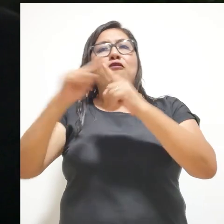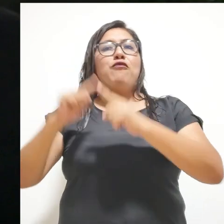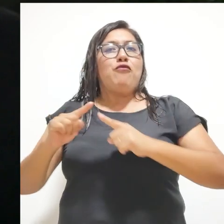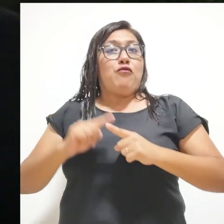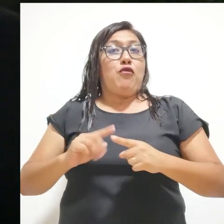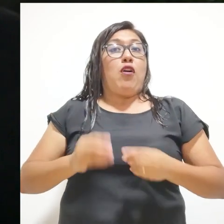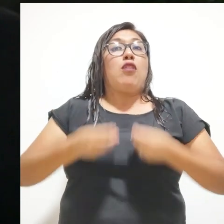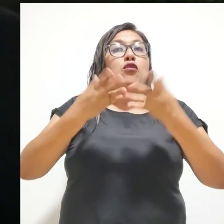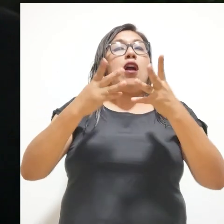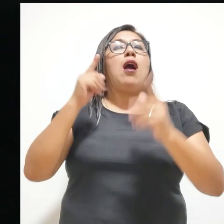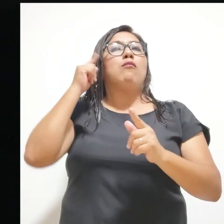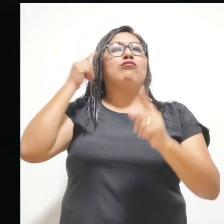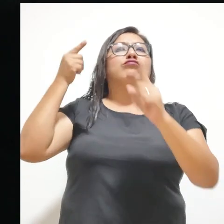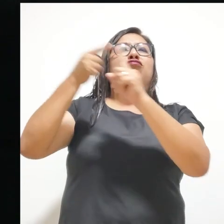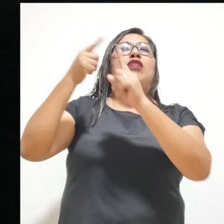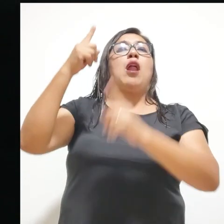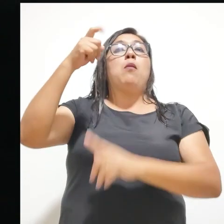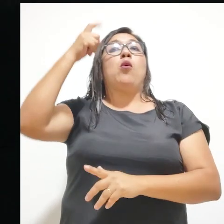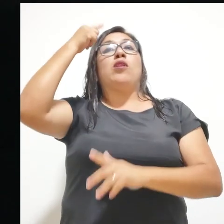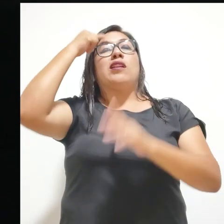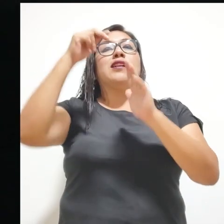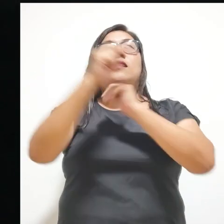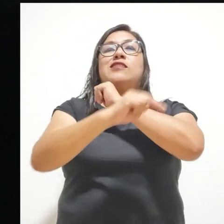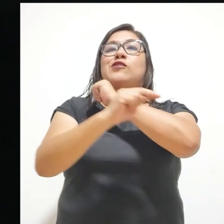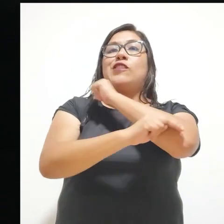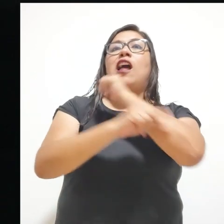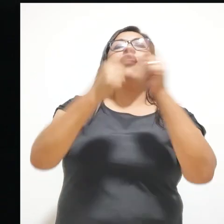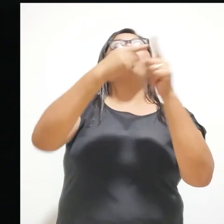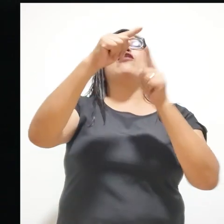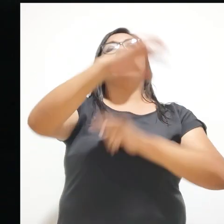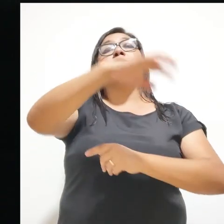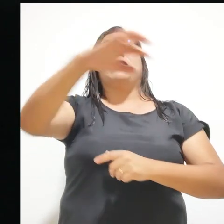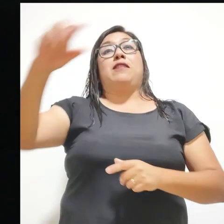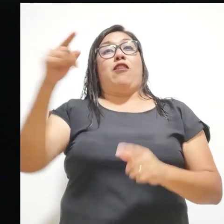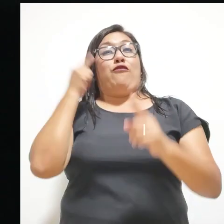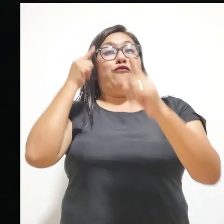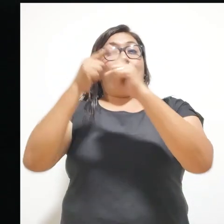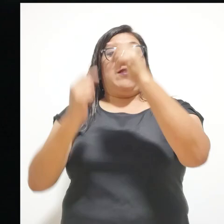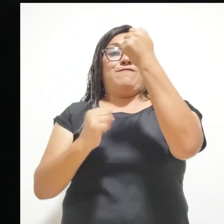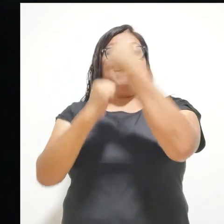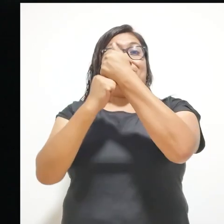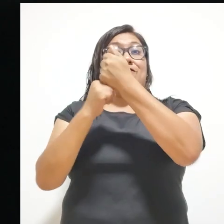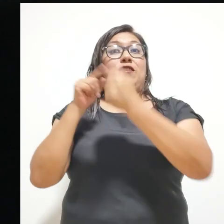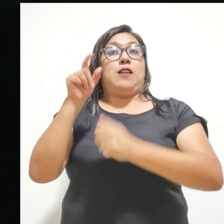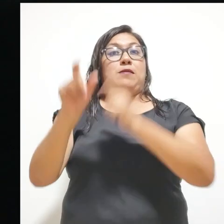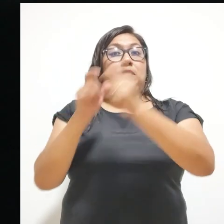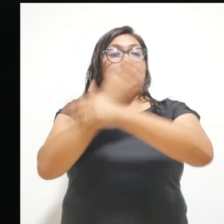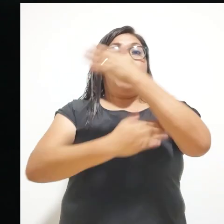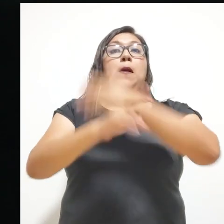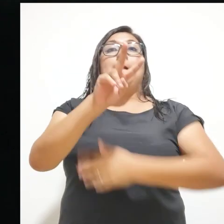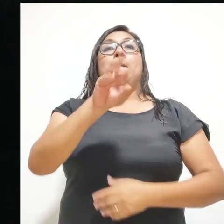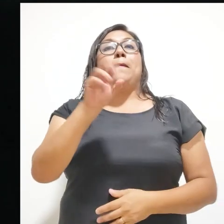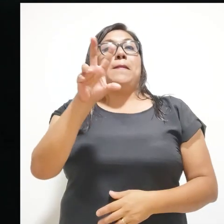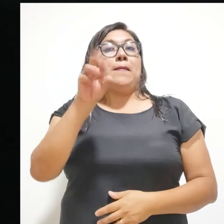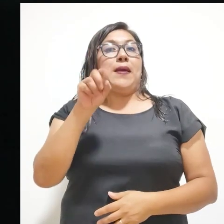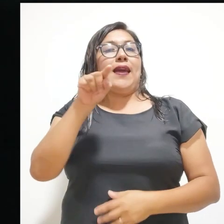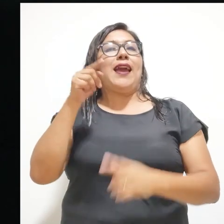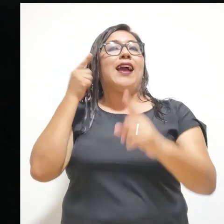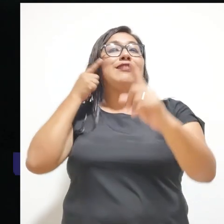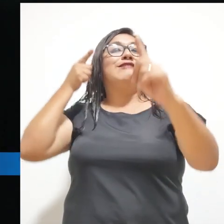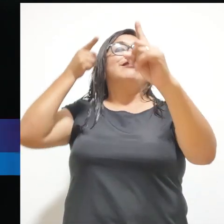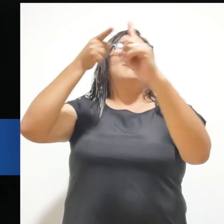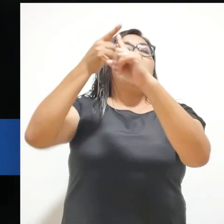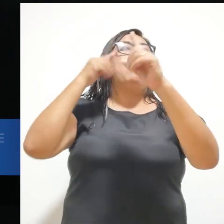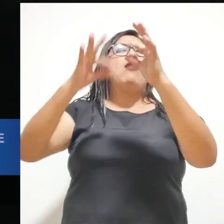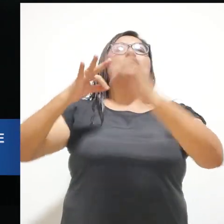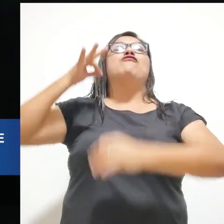programa, la política nacional multisectorial en favor de las personas con discapacidad al 2030. Esto ya es un